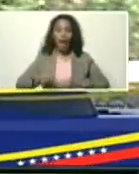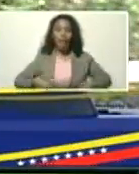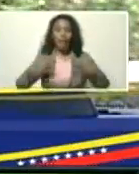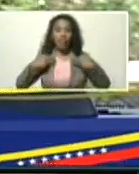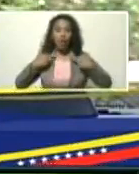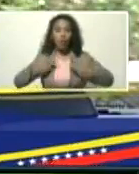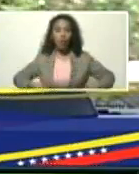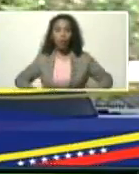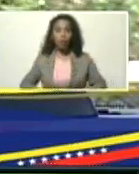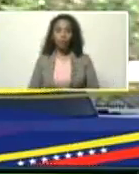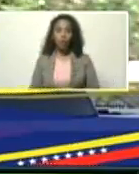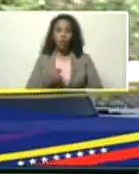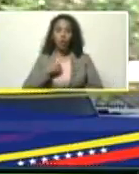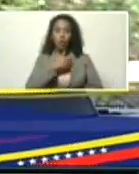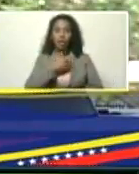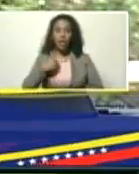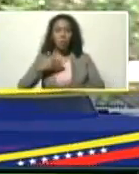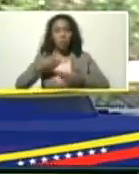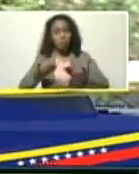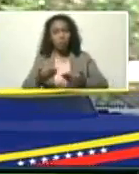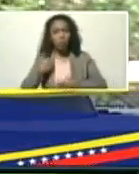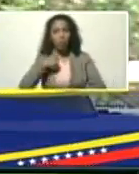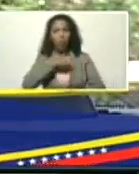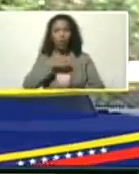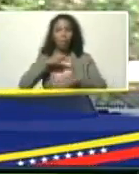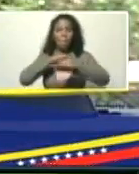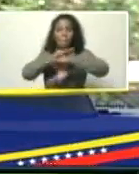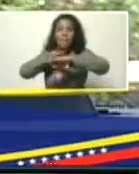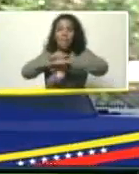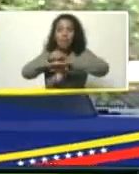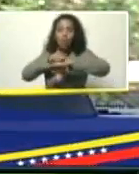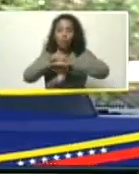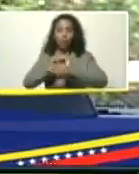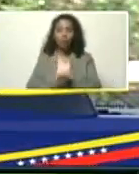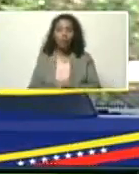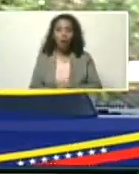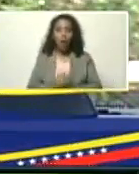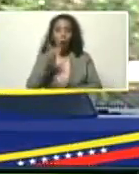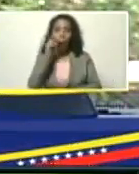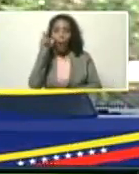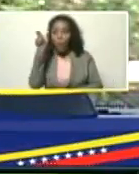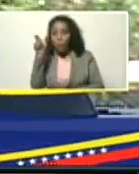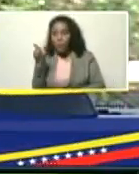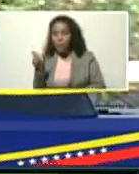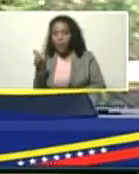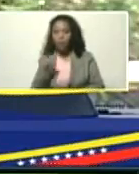humana. Yo quisiera que nuestro ministro García Lorca,